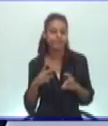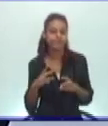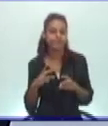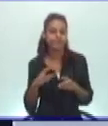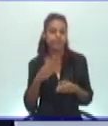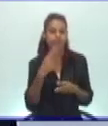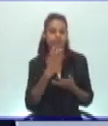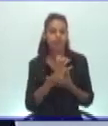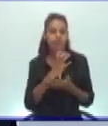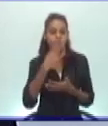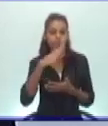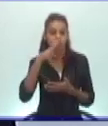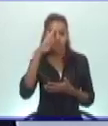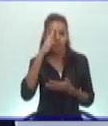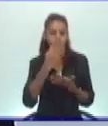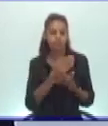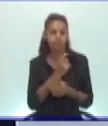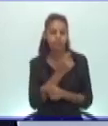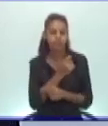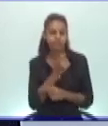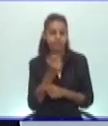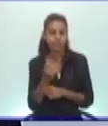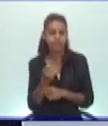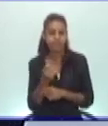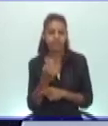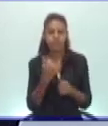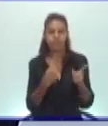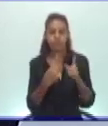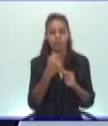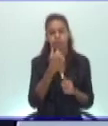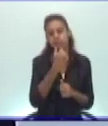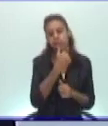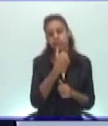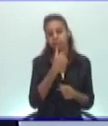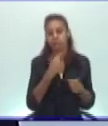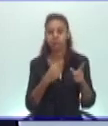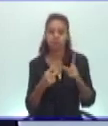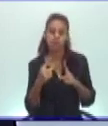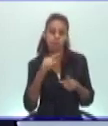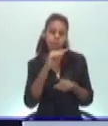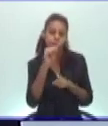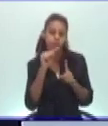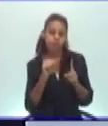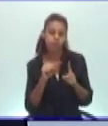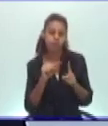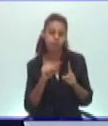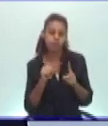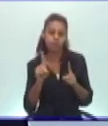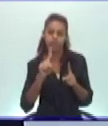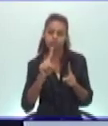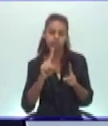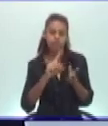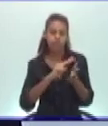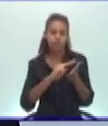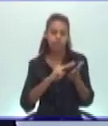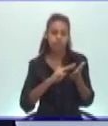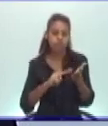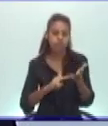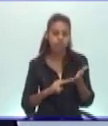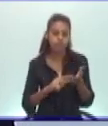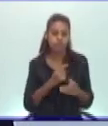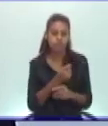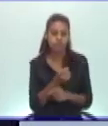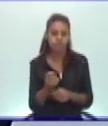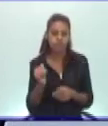través del repasador virtual para cualquier duda o pregunta sobre el seminario. El repasador virtual no revisará los seminarios